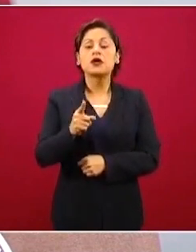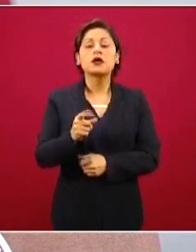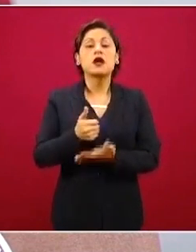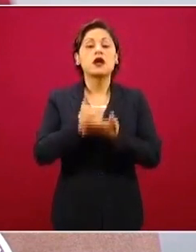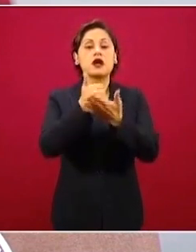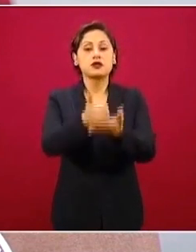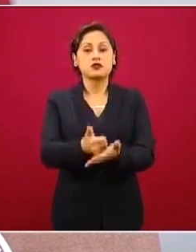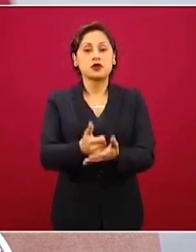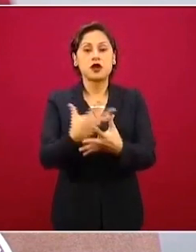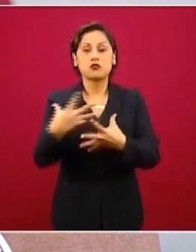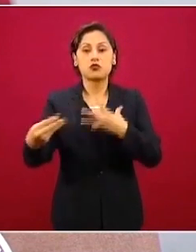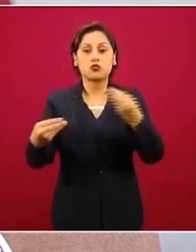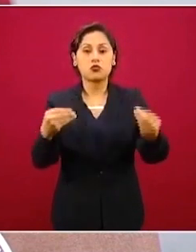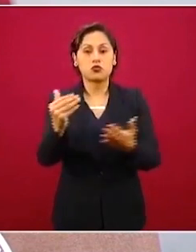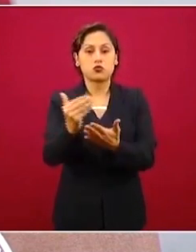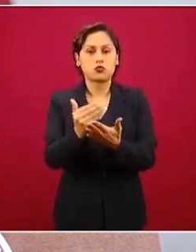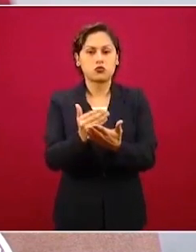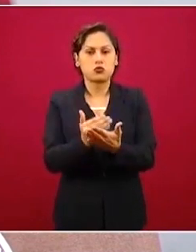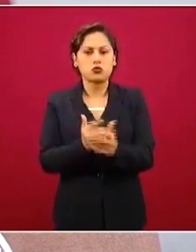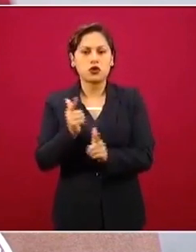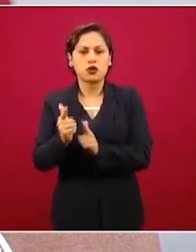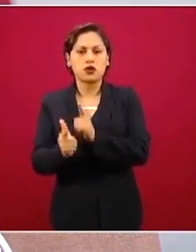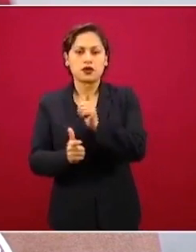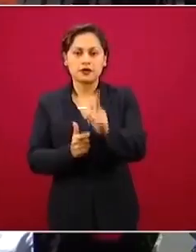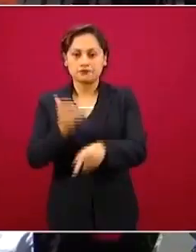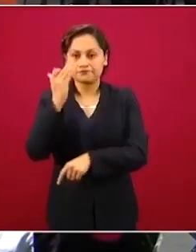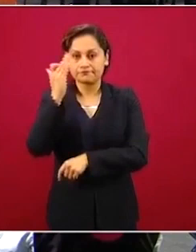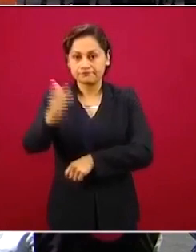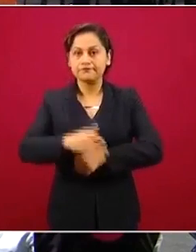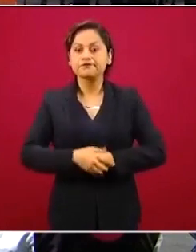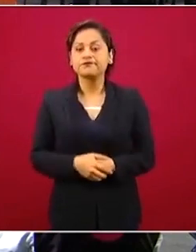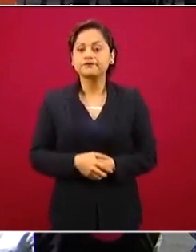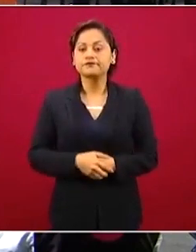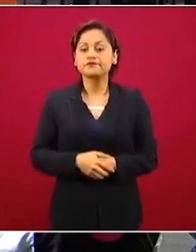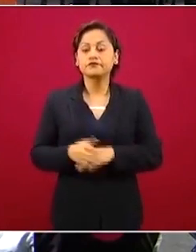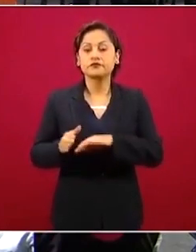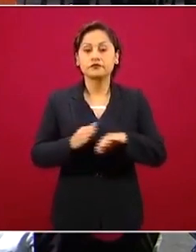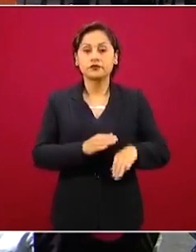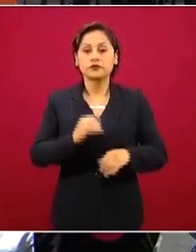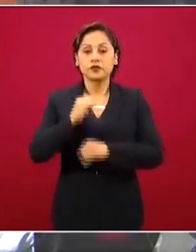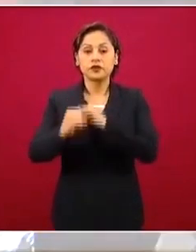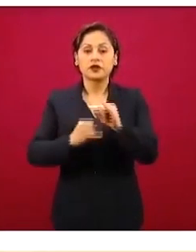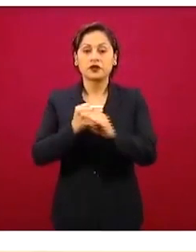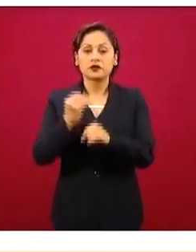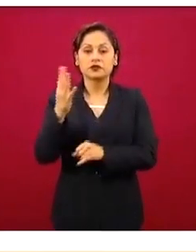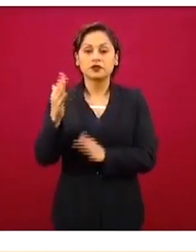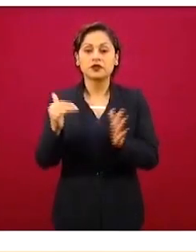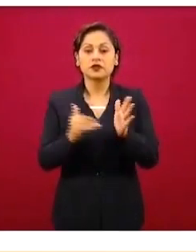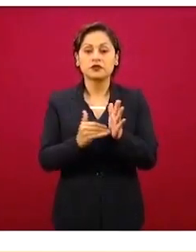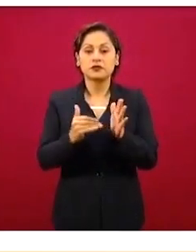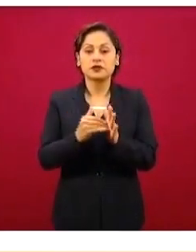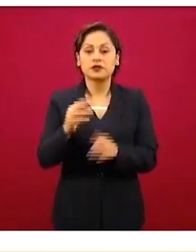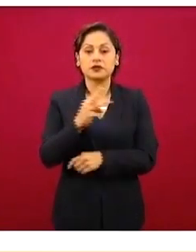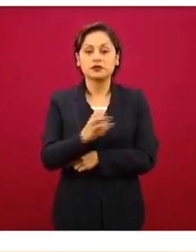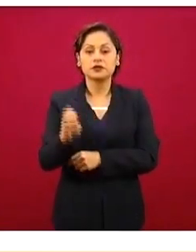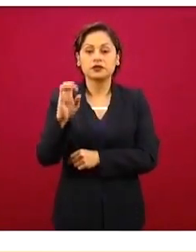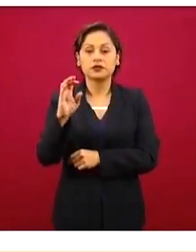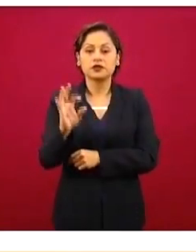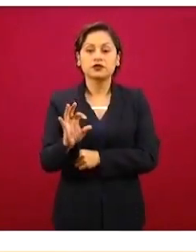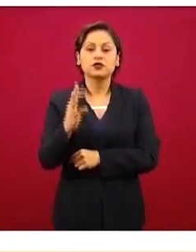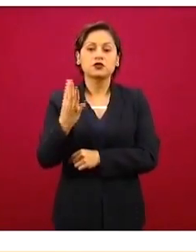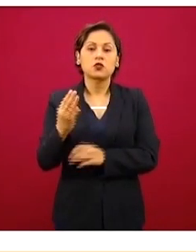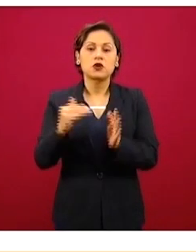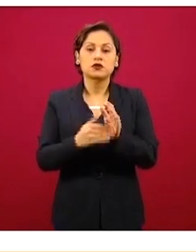304 mil 772 personas han tenido confirmación de COVID desde que inició la